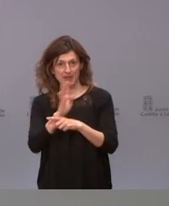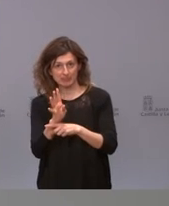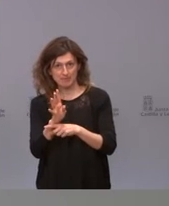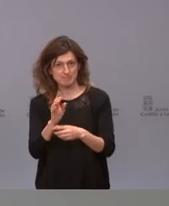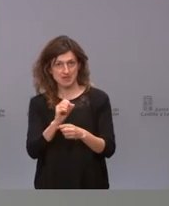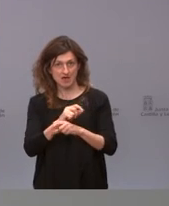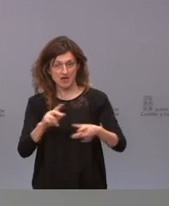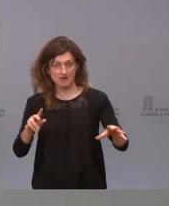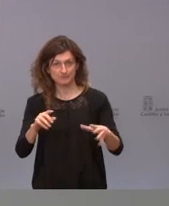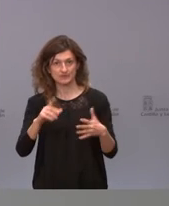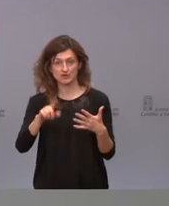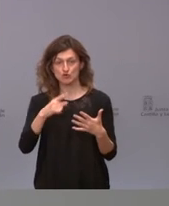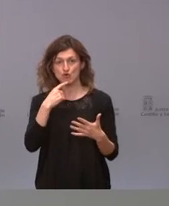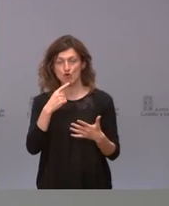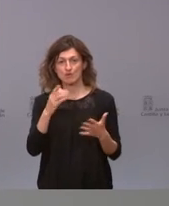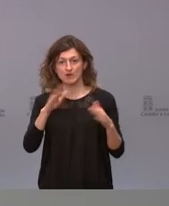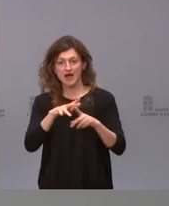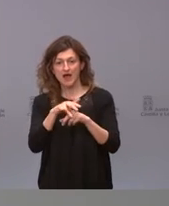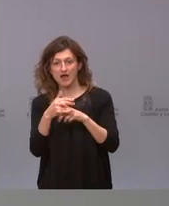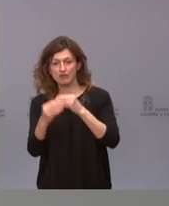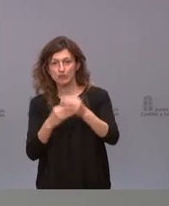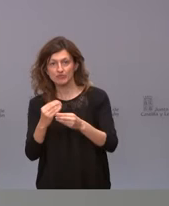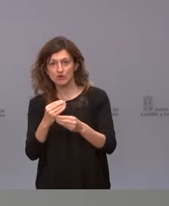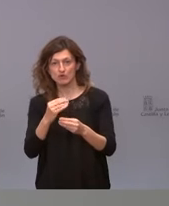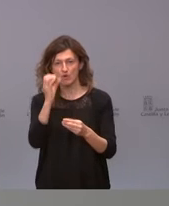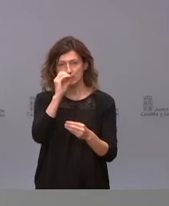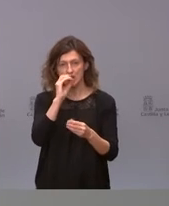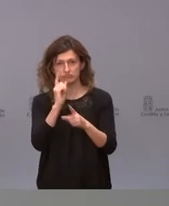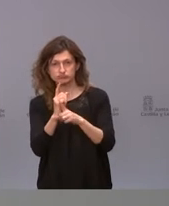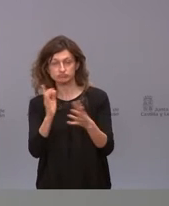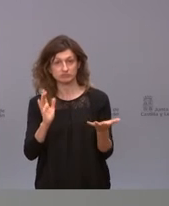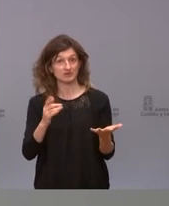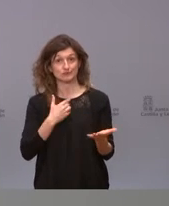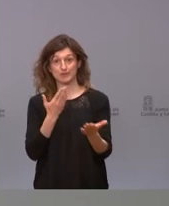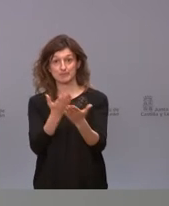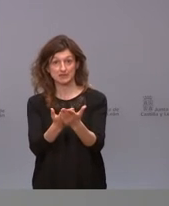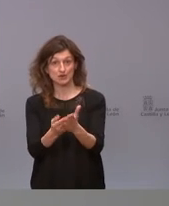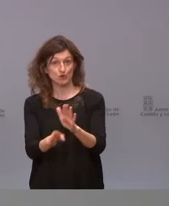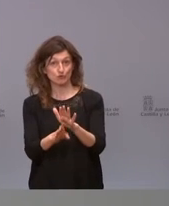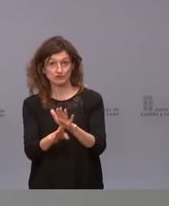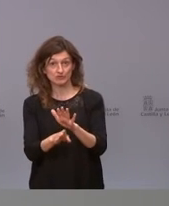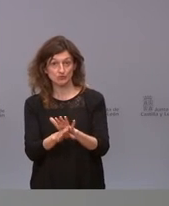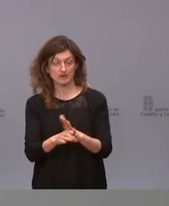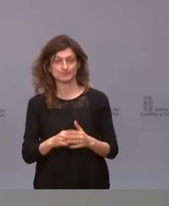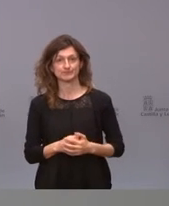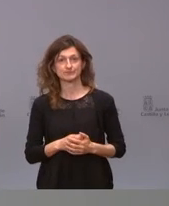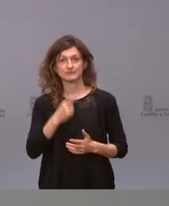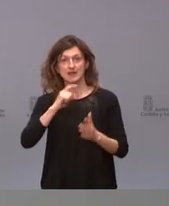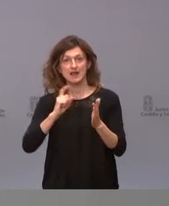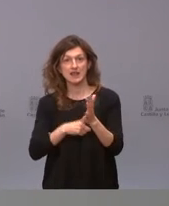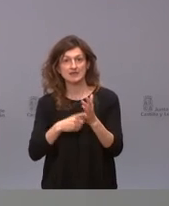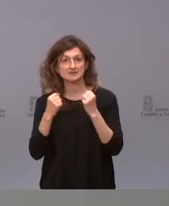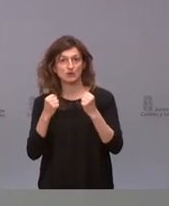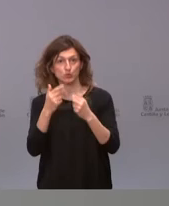tener que judicializar cualquier actuación que se haga por lo tanto sigo pidiendo algo que he pedido siempre que es la ley de salud